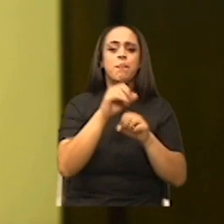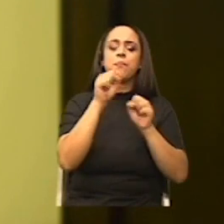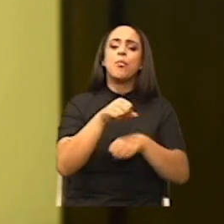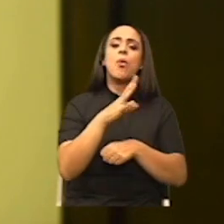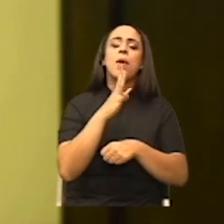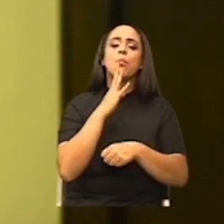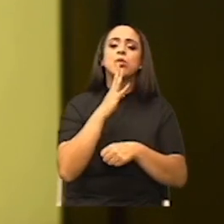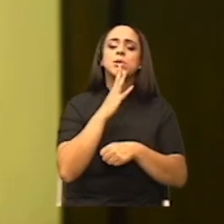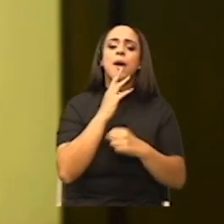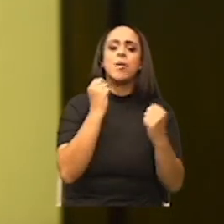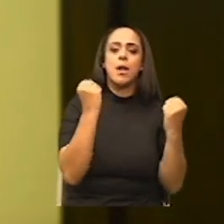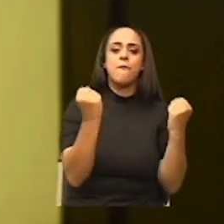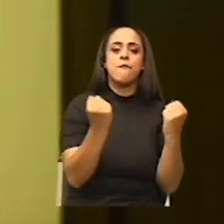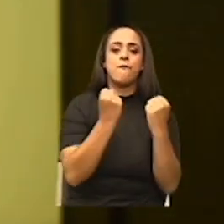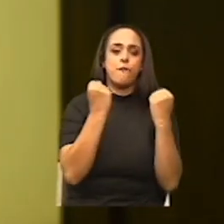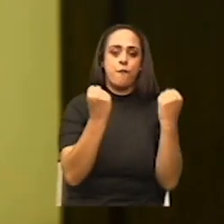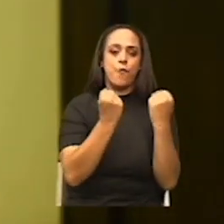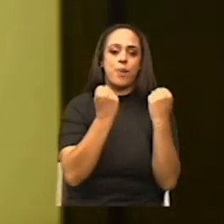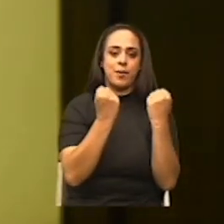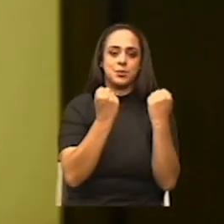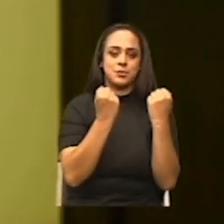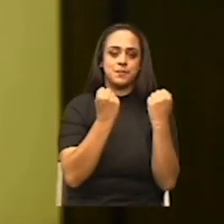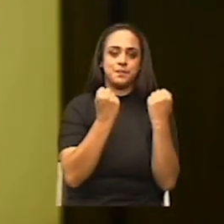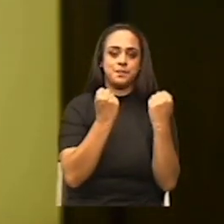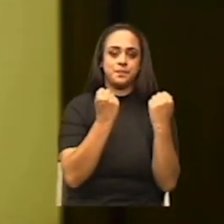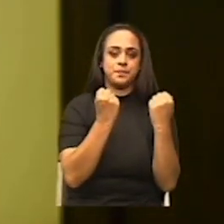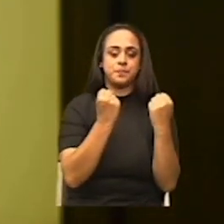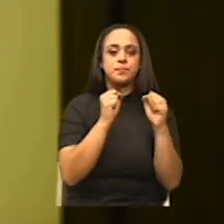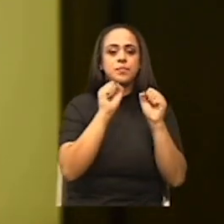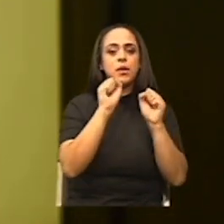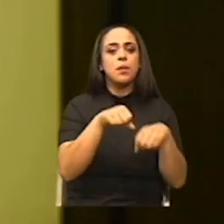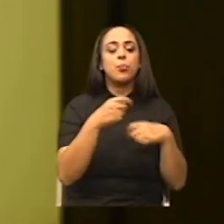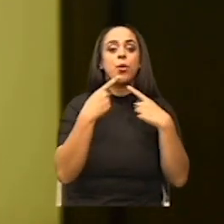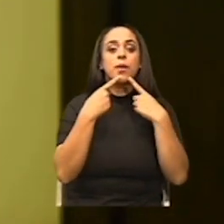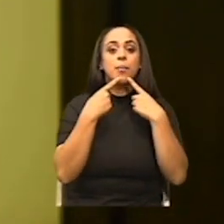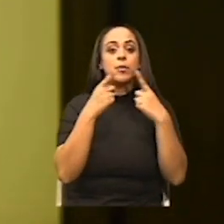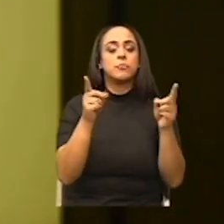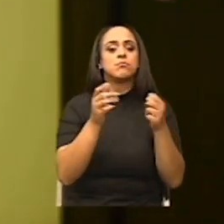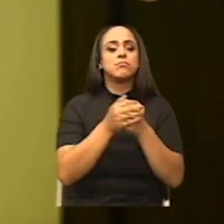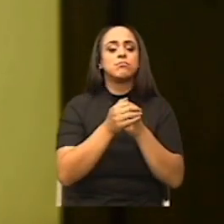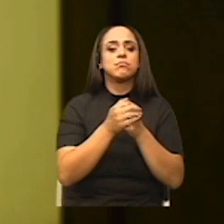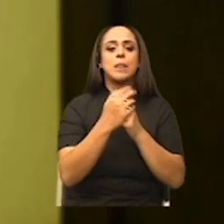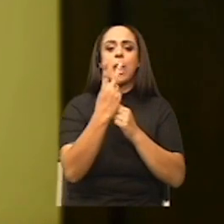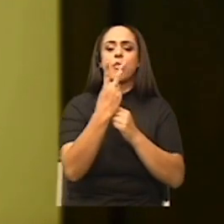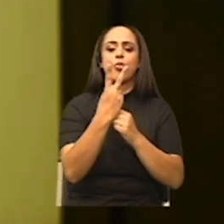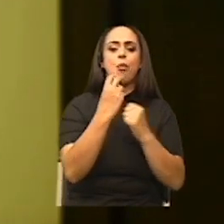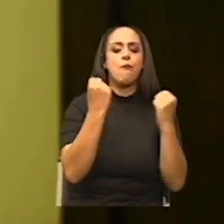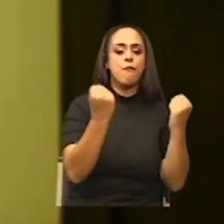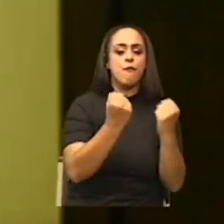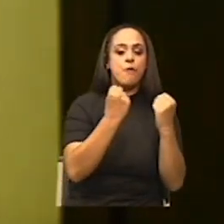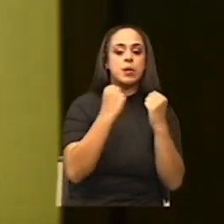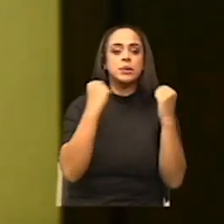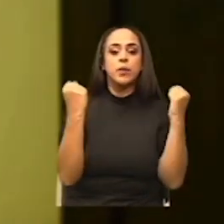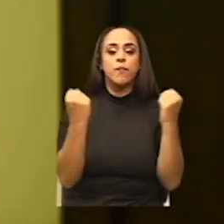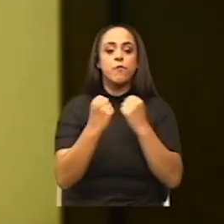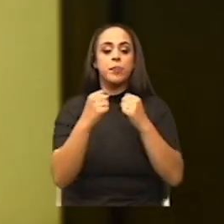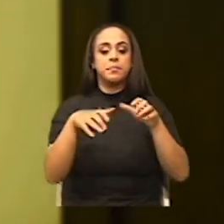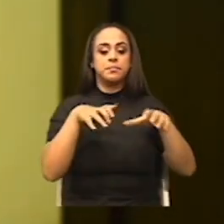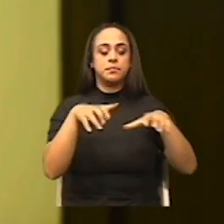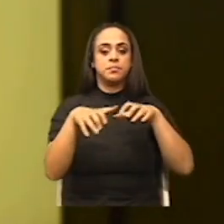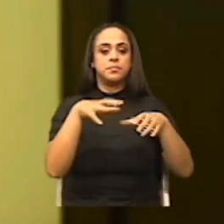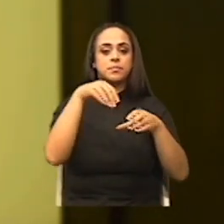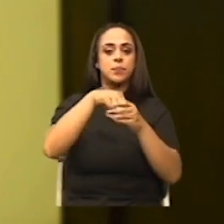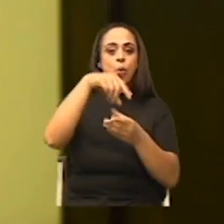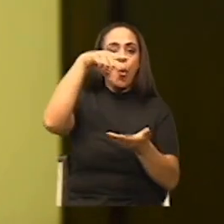fuerzas. En este momento podemos indicar que hay dos fuerzas que están actuando sobre el gotero. Una de ellas ya la